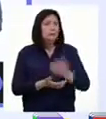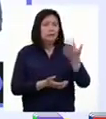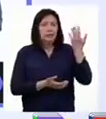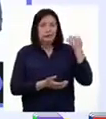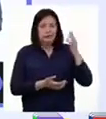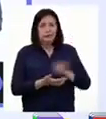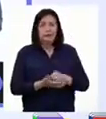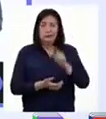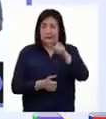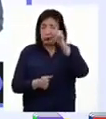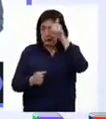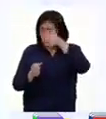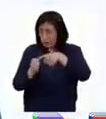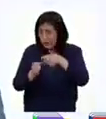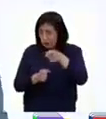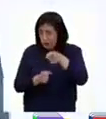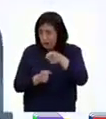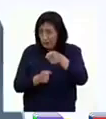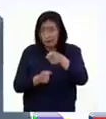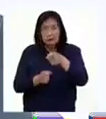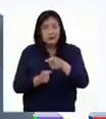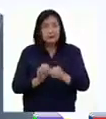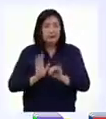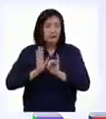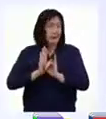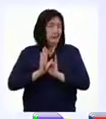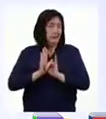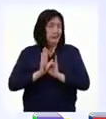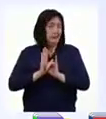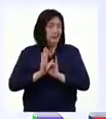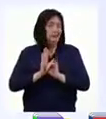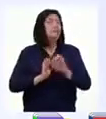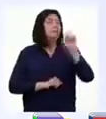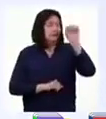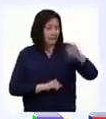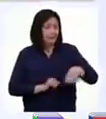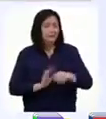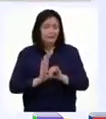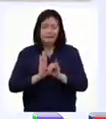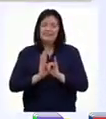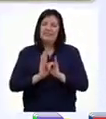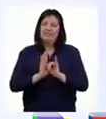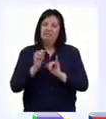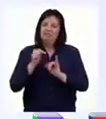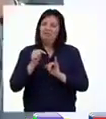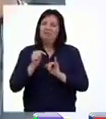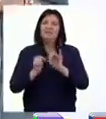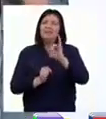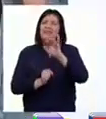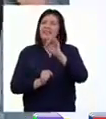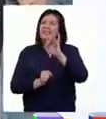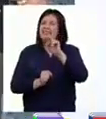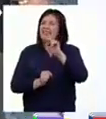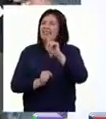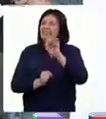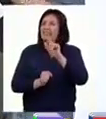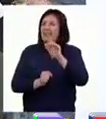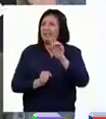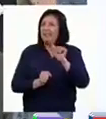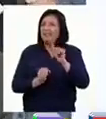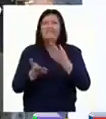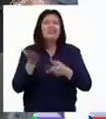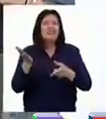anteriores. ¿Recuerdan cuál es? La identidad. Así es. ¿Qué es la identidad? La